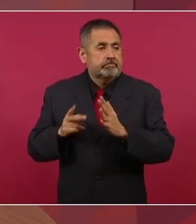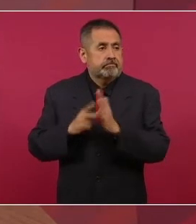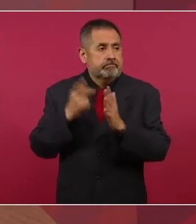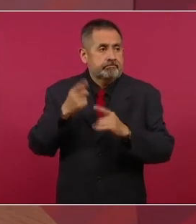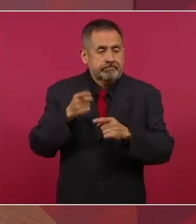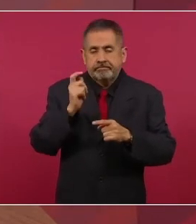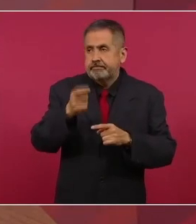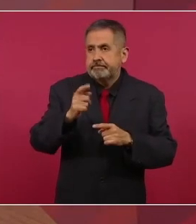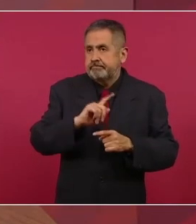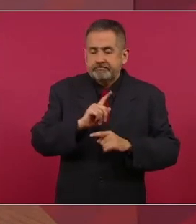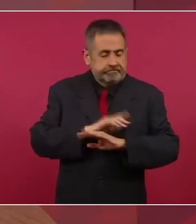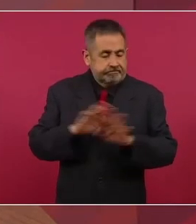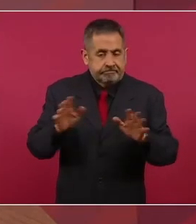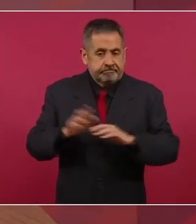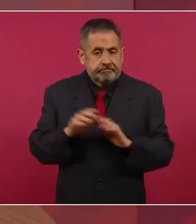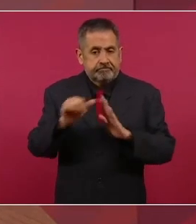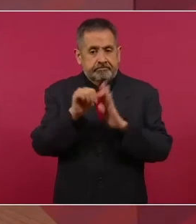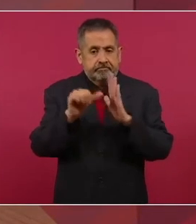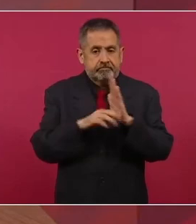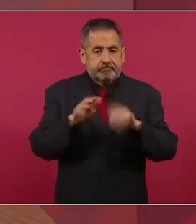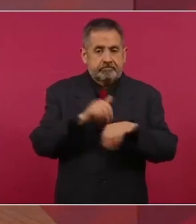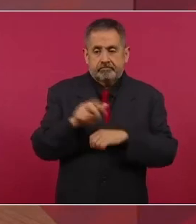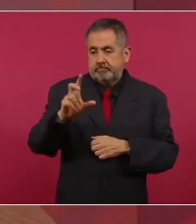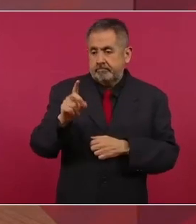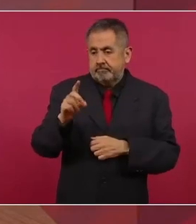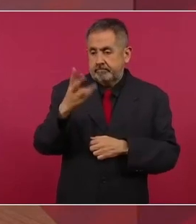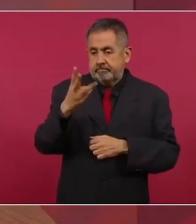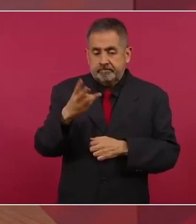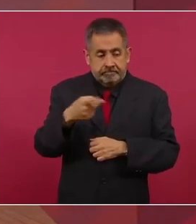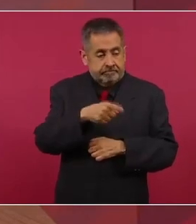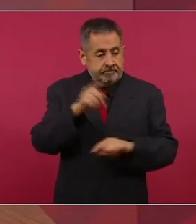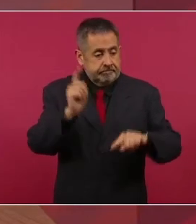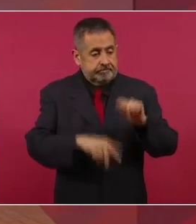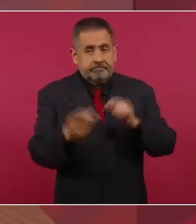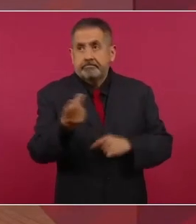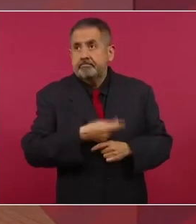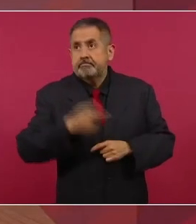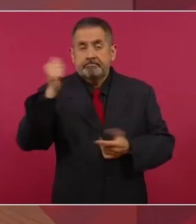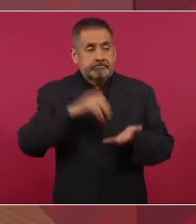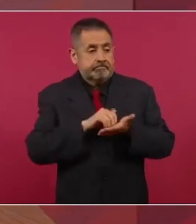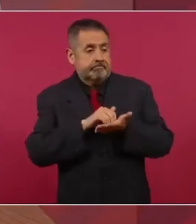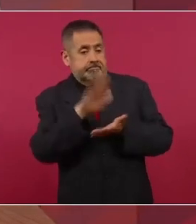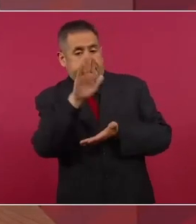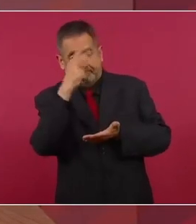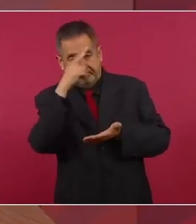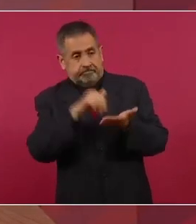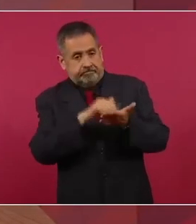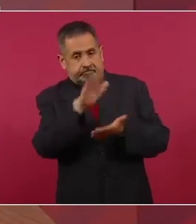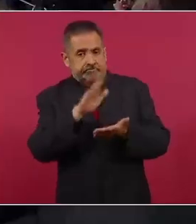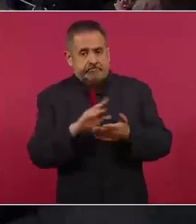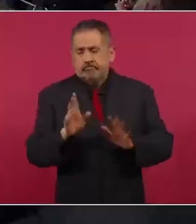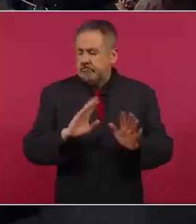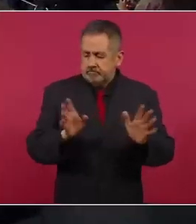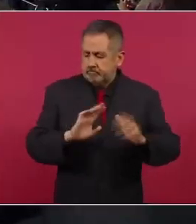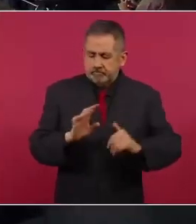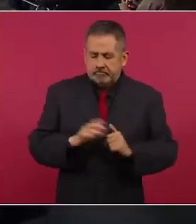el artículo 33 de la Constitución, que se ha aplicado